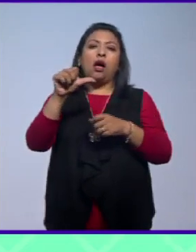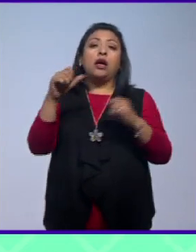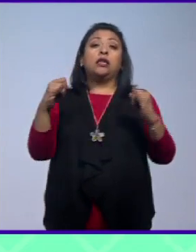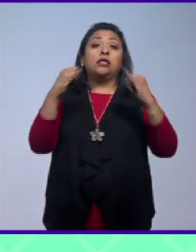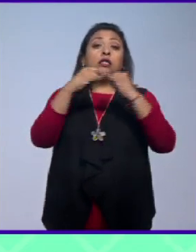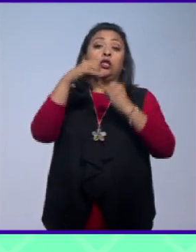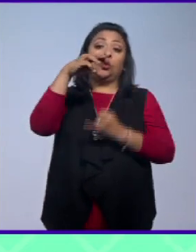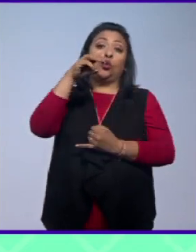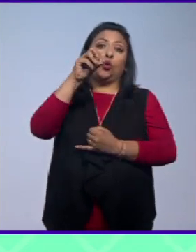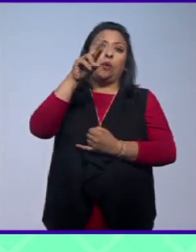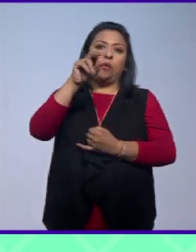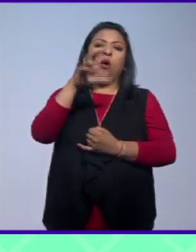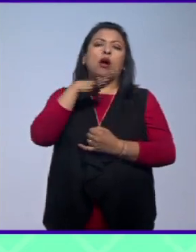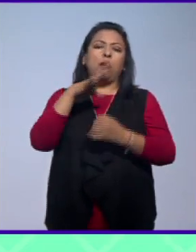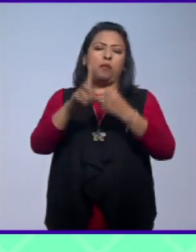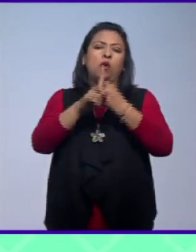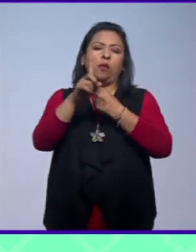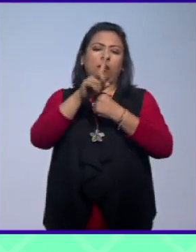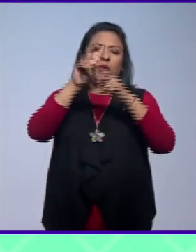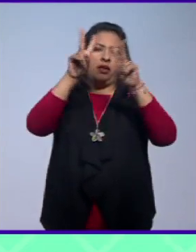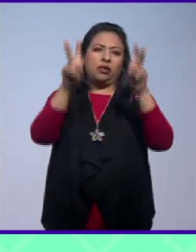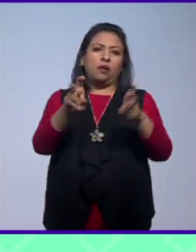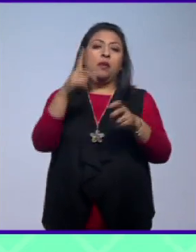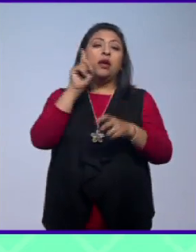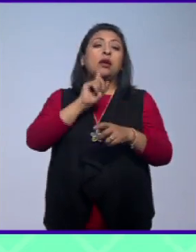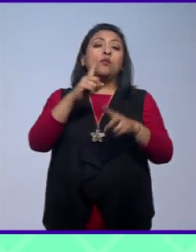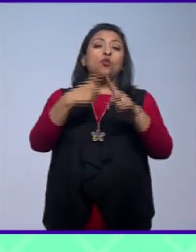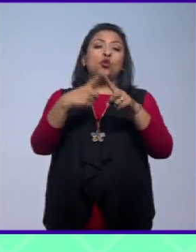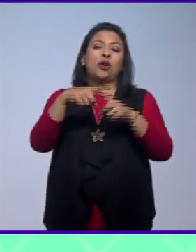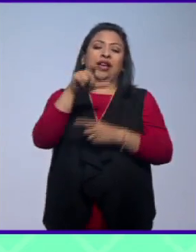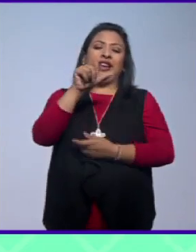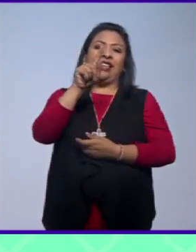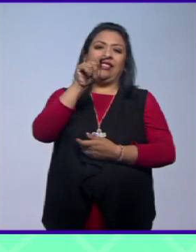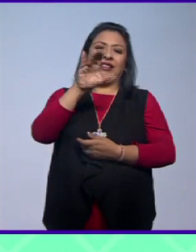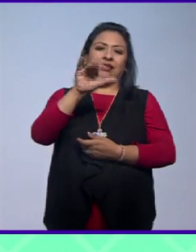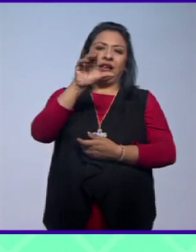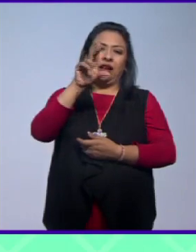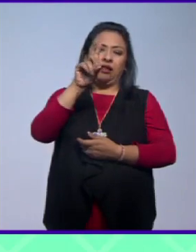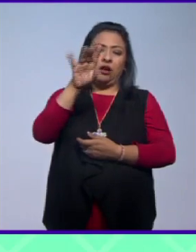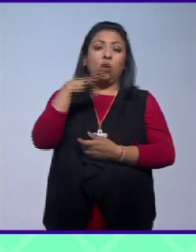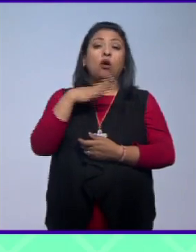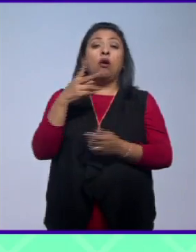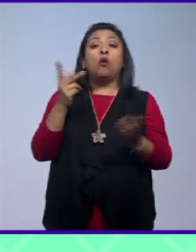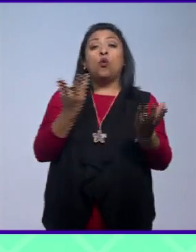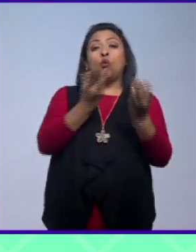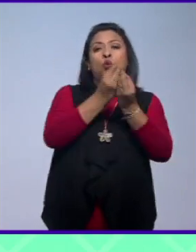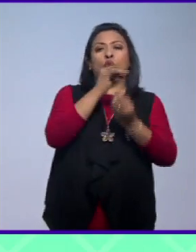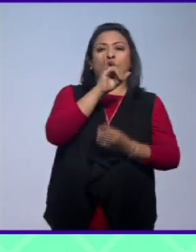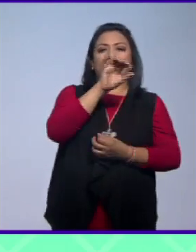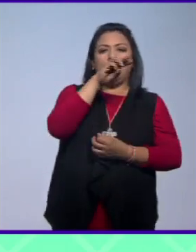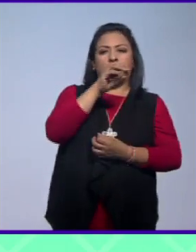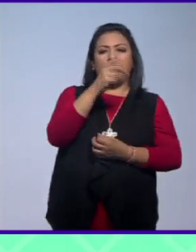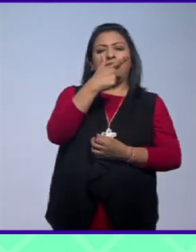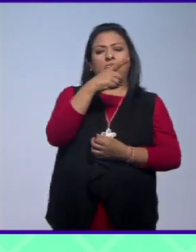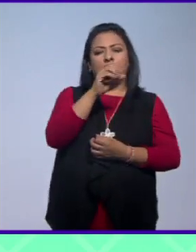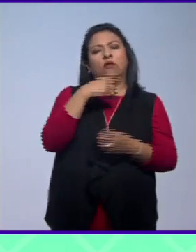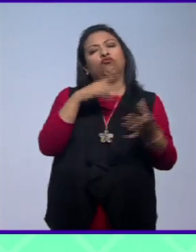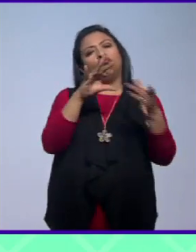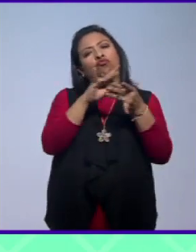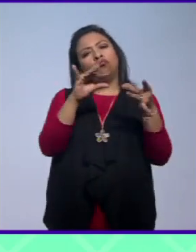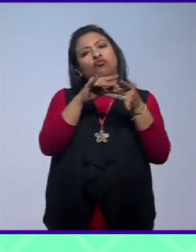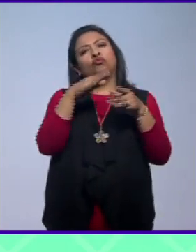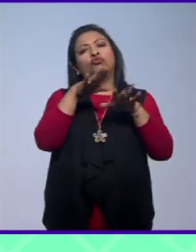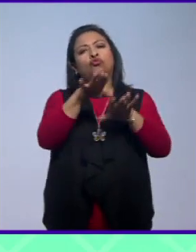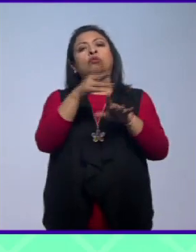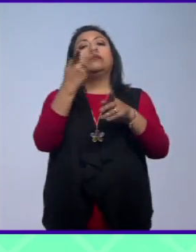Instituto Mora. A este polémico tema, Leticia Calderón. Leticia Calderón Chelis estará platicando con Irma Gallo y nos va a dar su punto de vista sobre lo que está